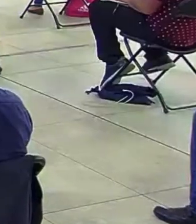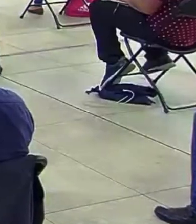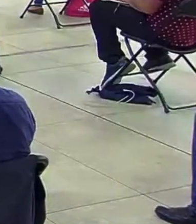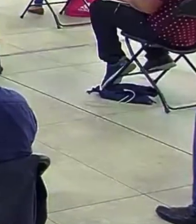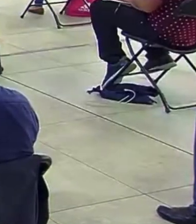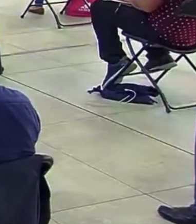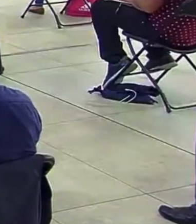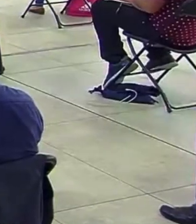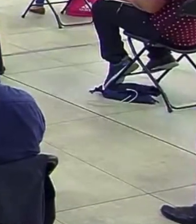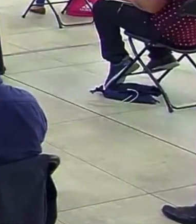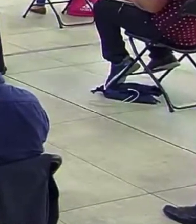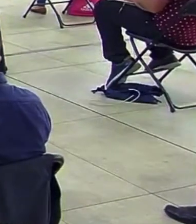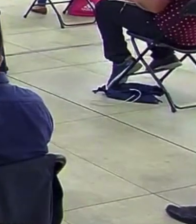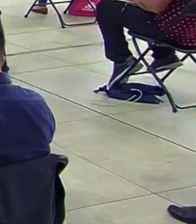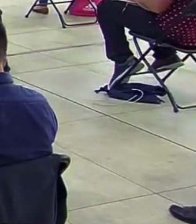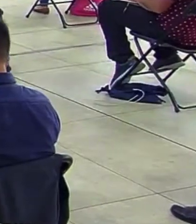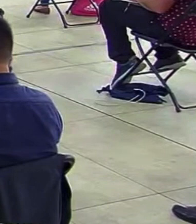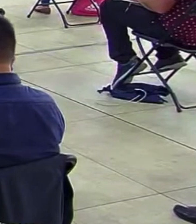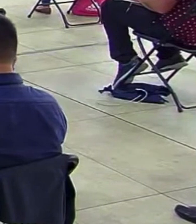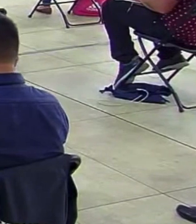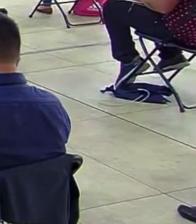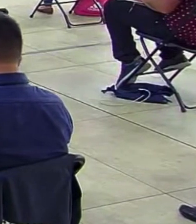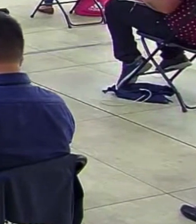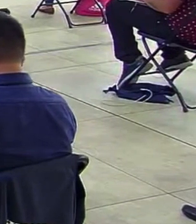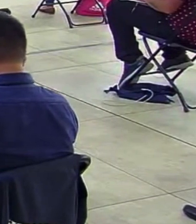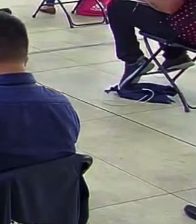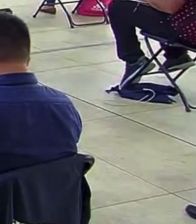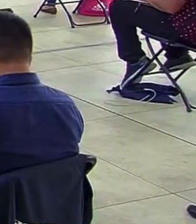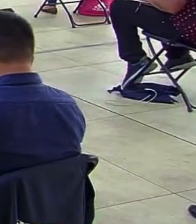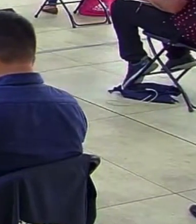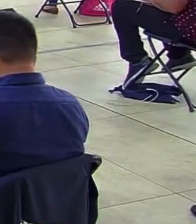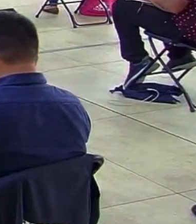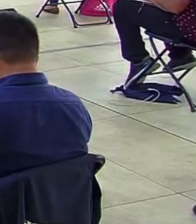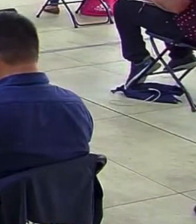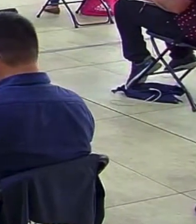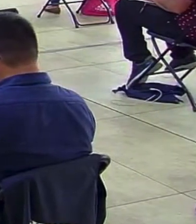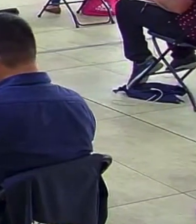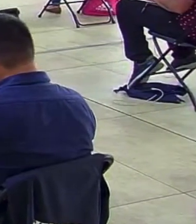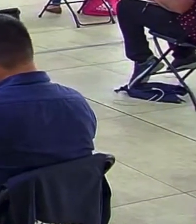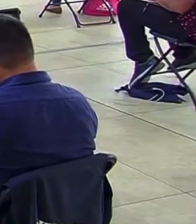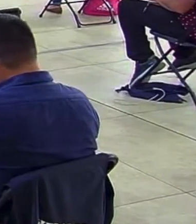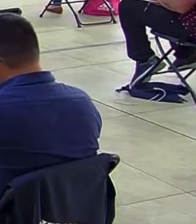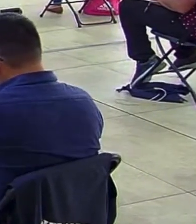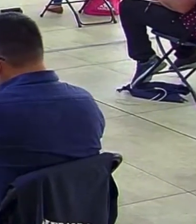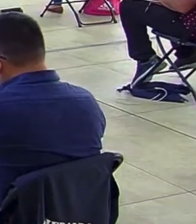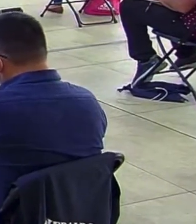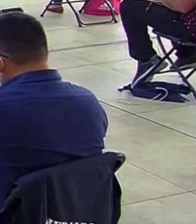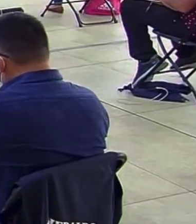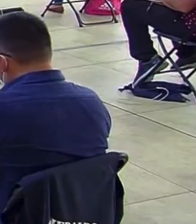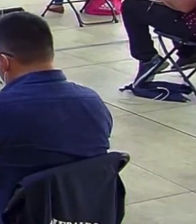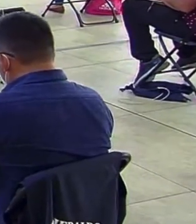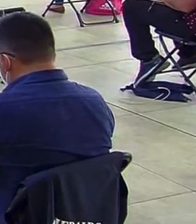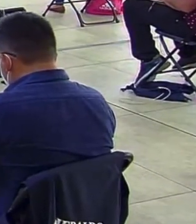en Badiraguato y este programa lo vamos a mantener hasta